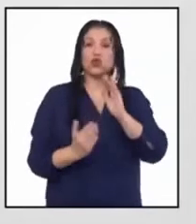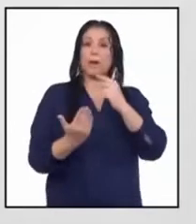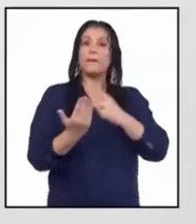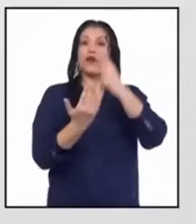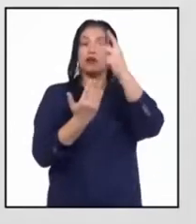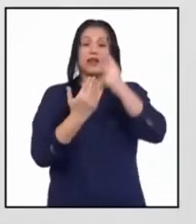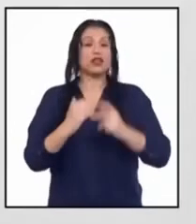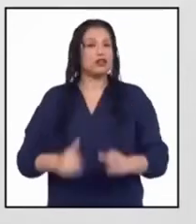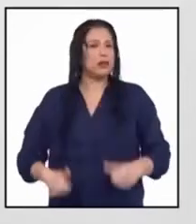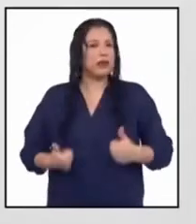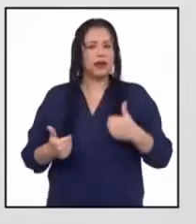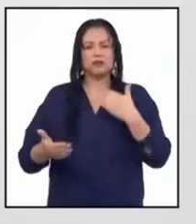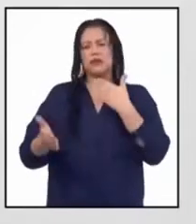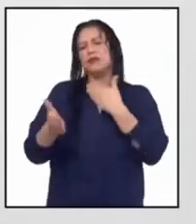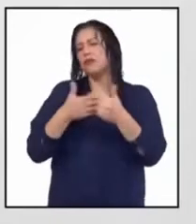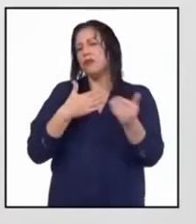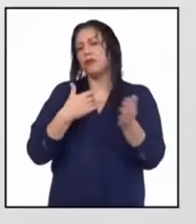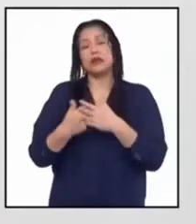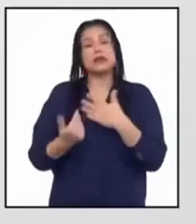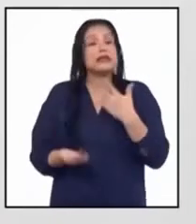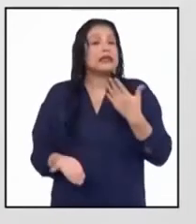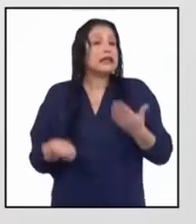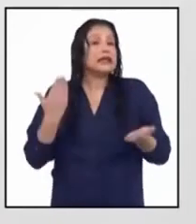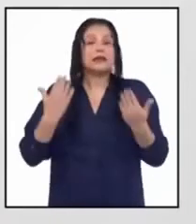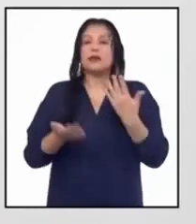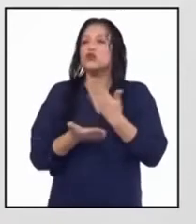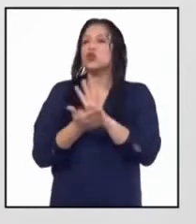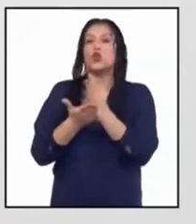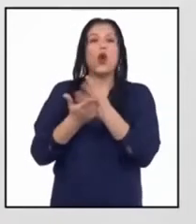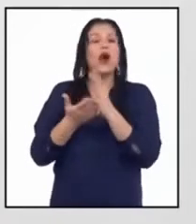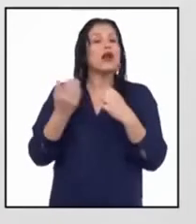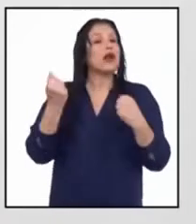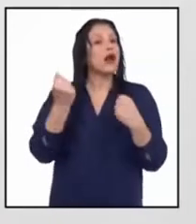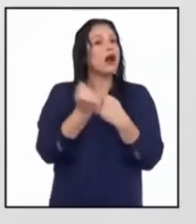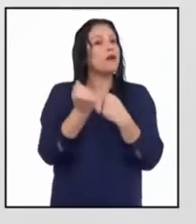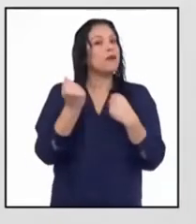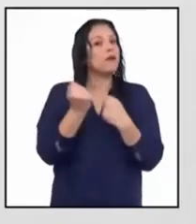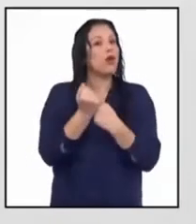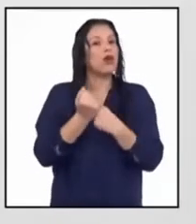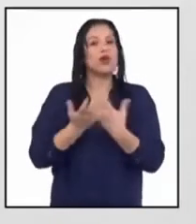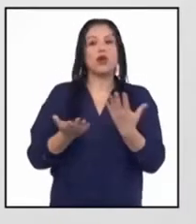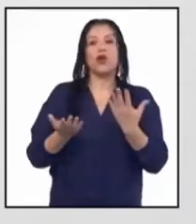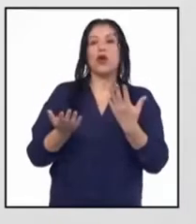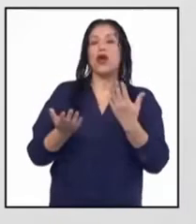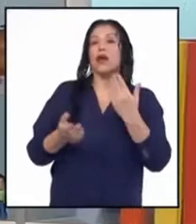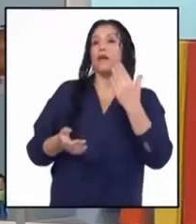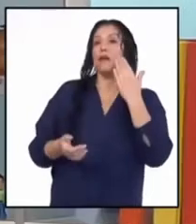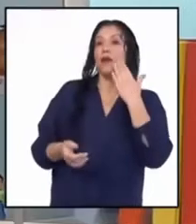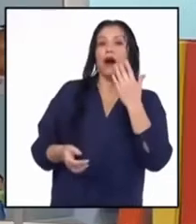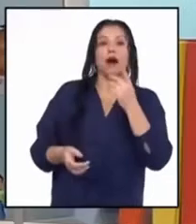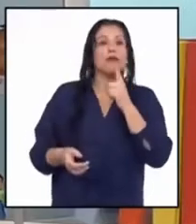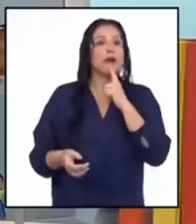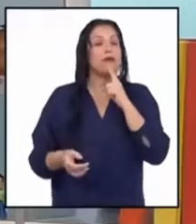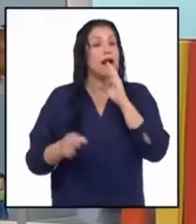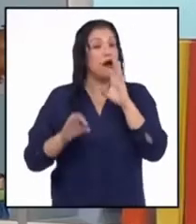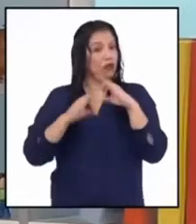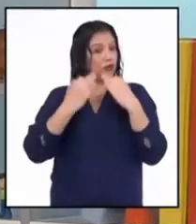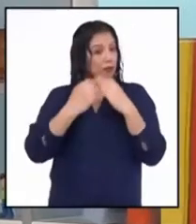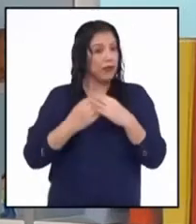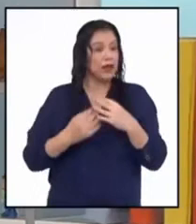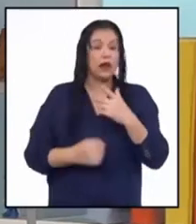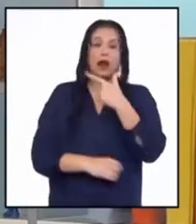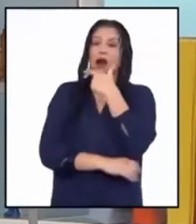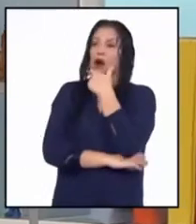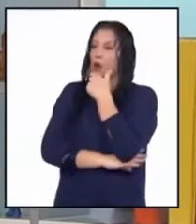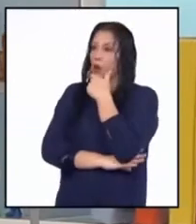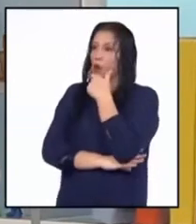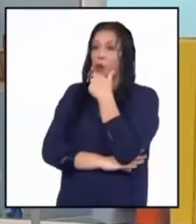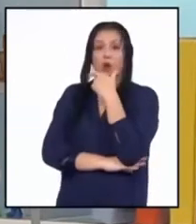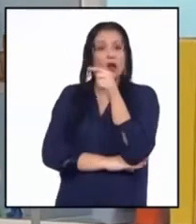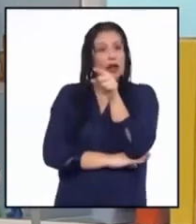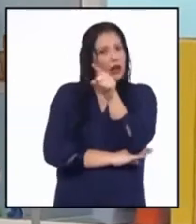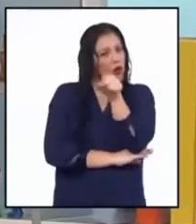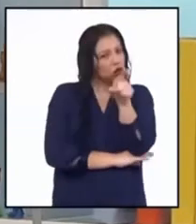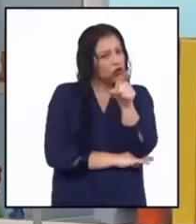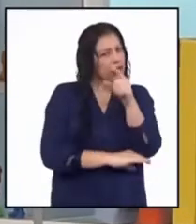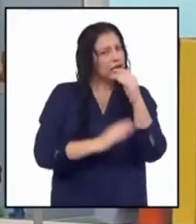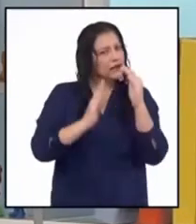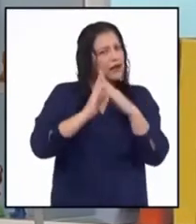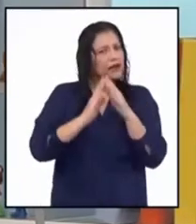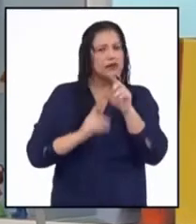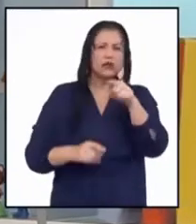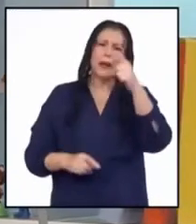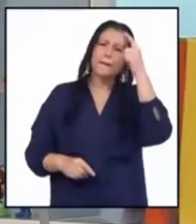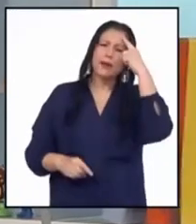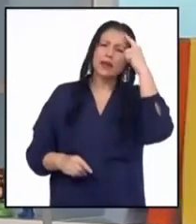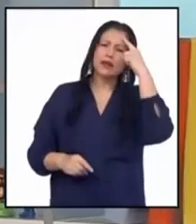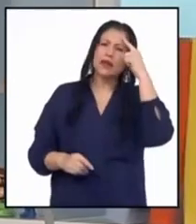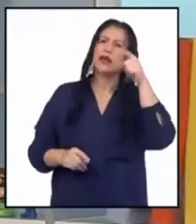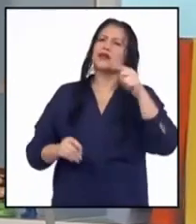pesar de tener ausencia o falta de apoyo dentro de su familia. Chicas y chicos en casa, ¿ustedes creen que esto